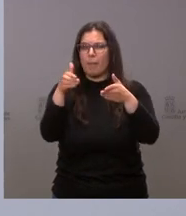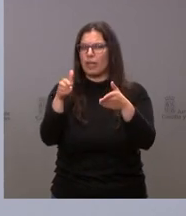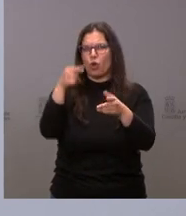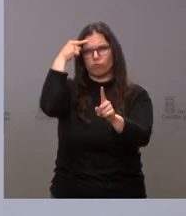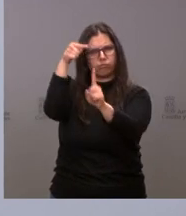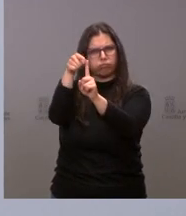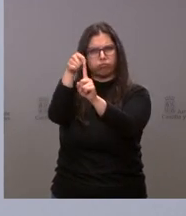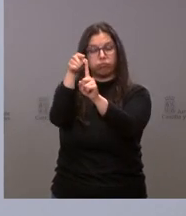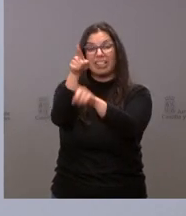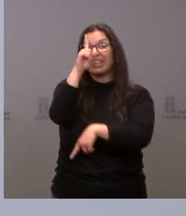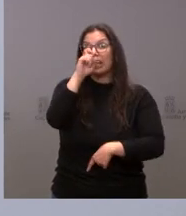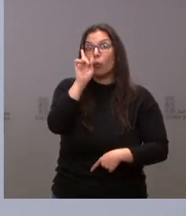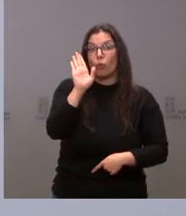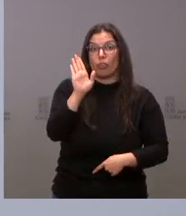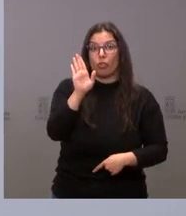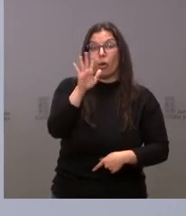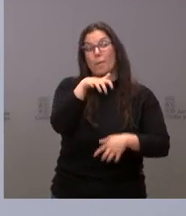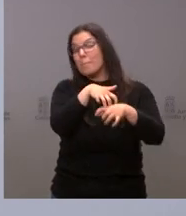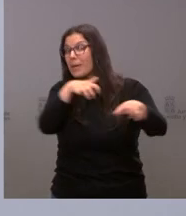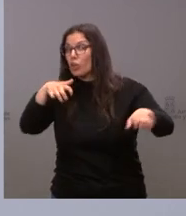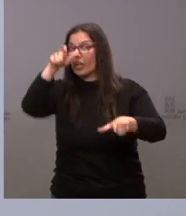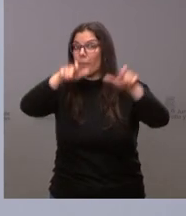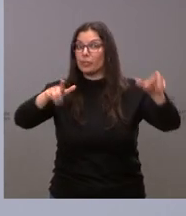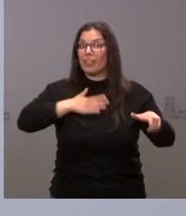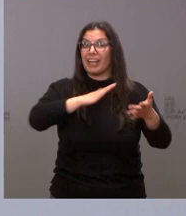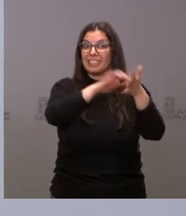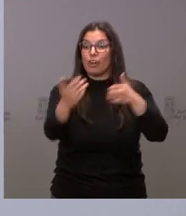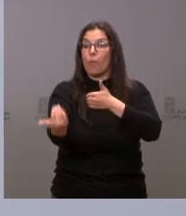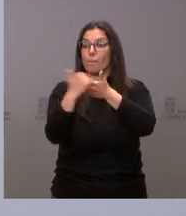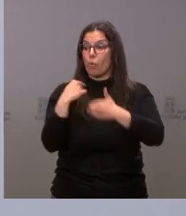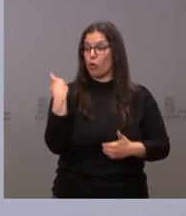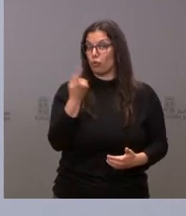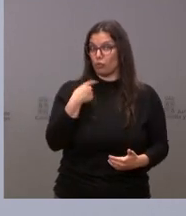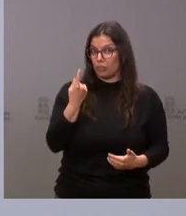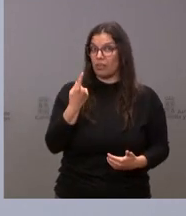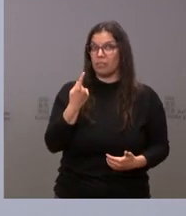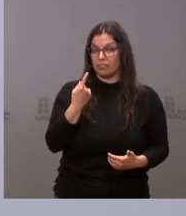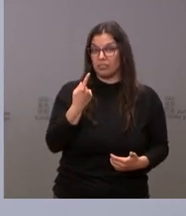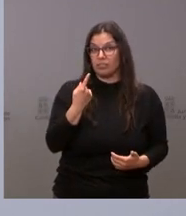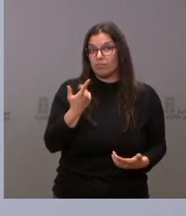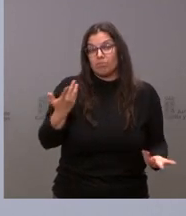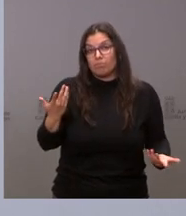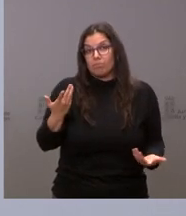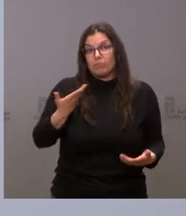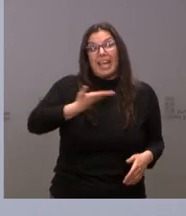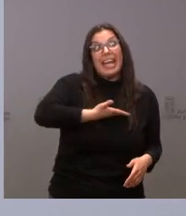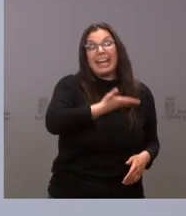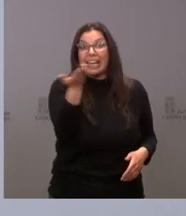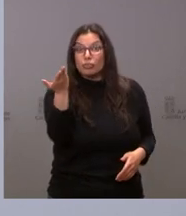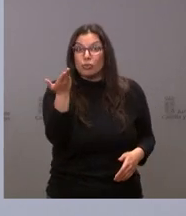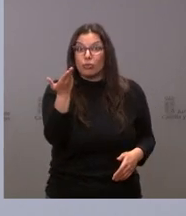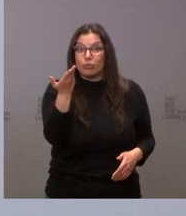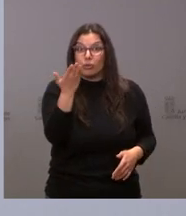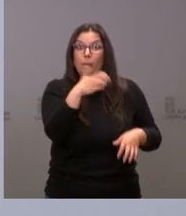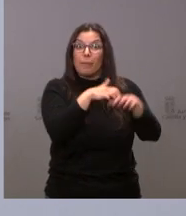que es el que quiere la inmensa mayoría de los castellanos y leoneses y que la otra inmensa mayoría